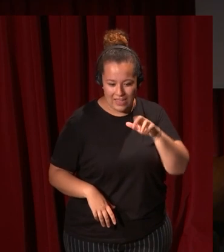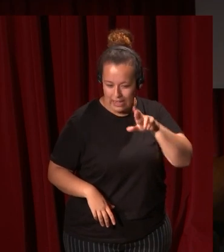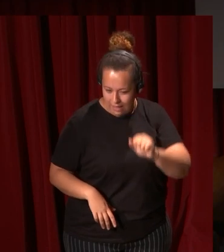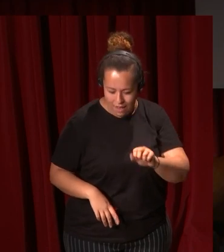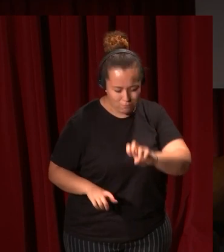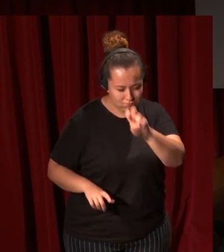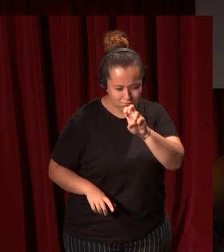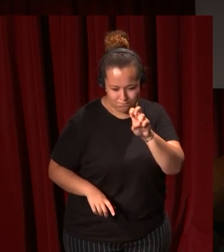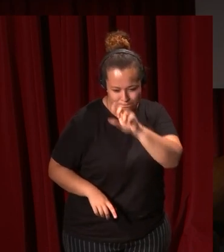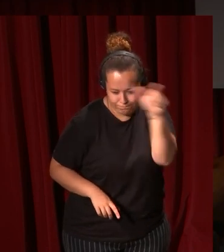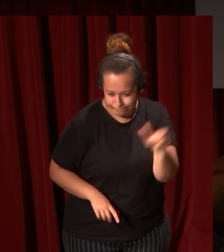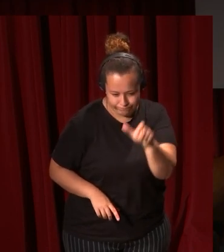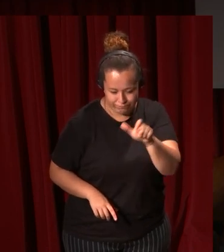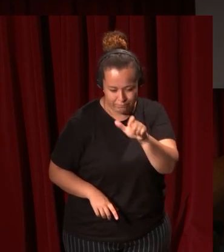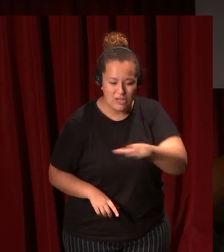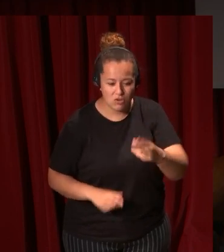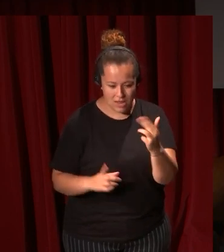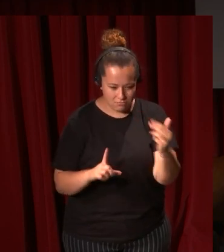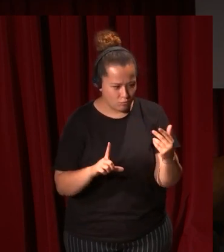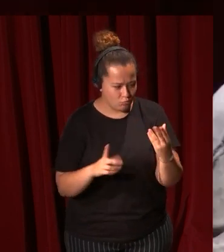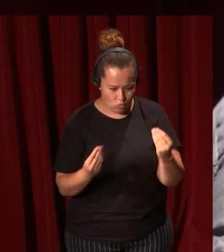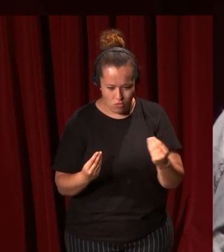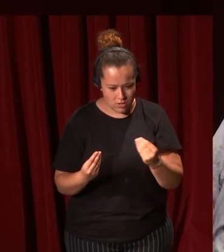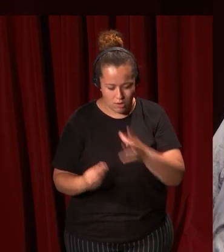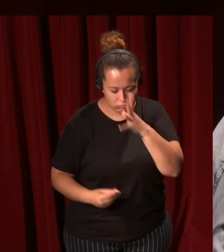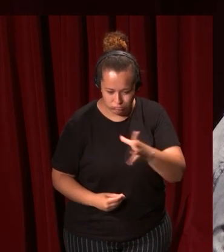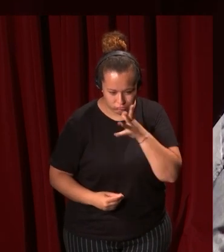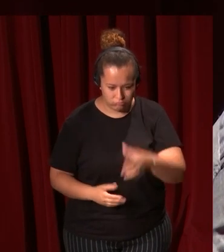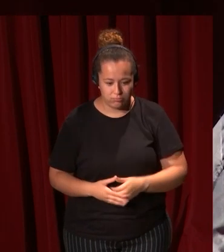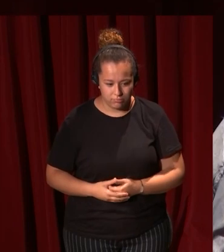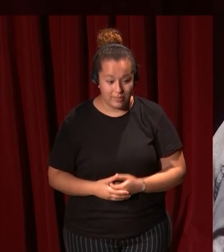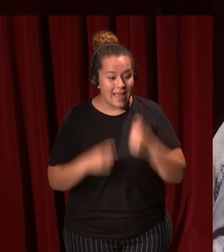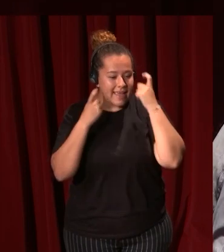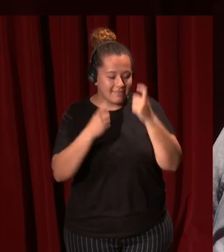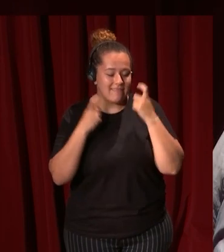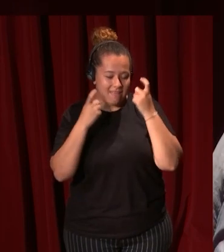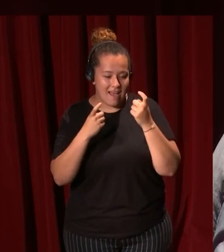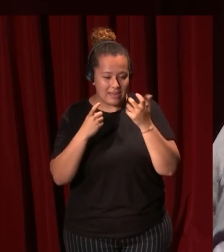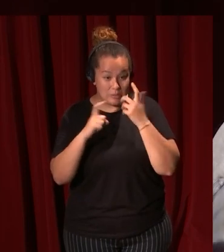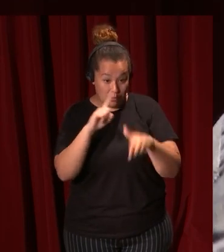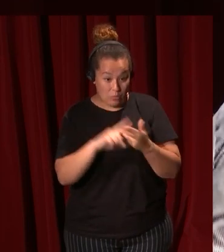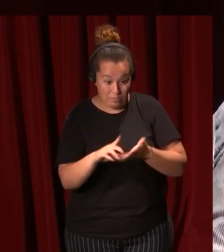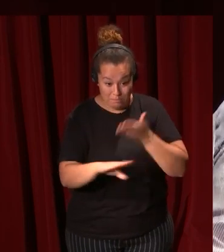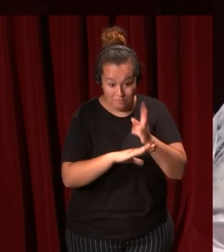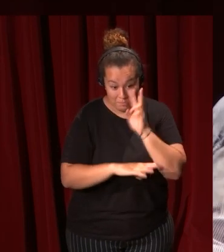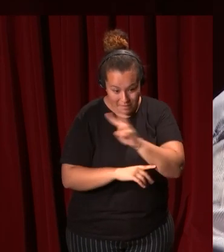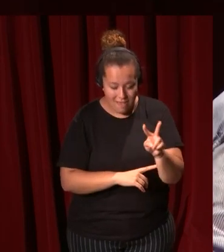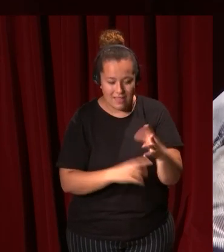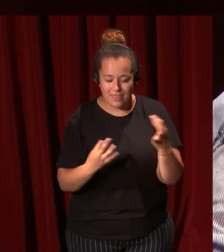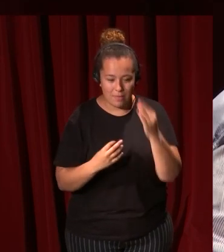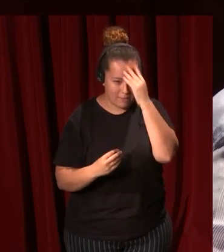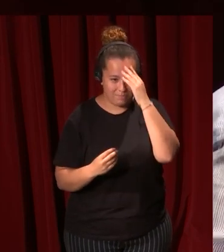etcétera intentar hacer ese casar esos dos conceptos en vuestras mentes cuando vayáis a la exposición la exposición